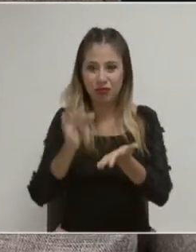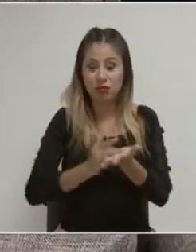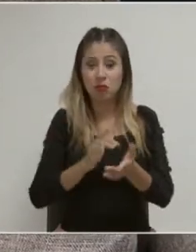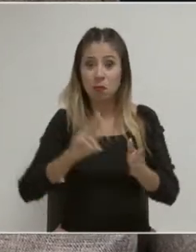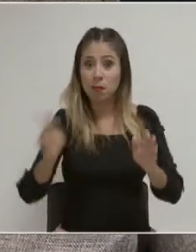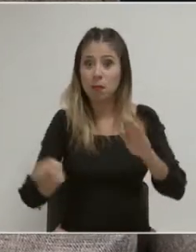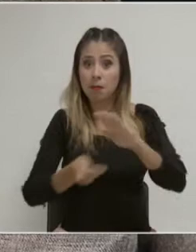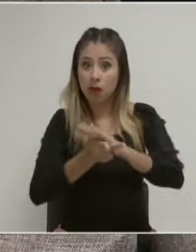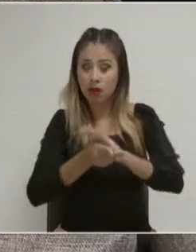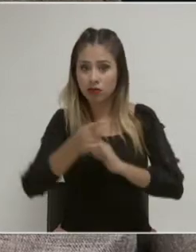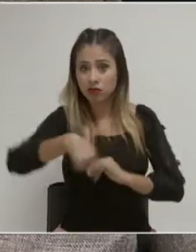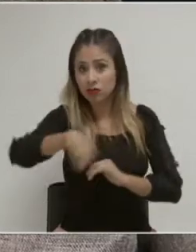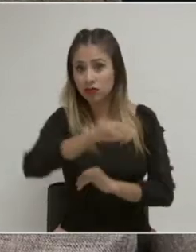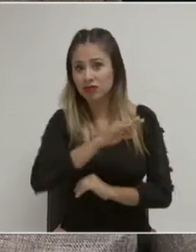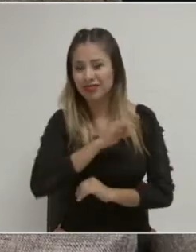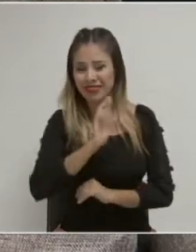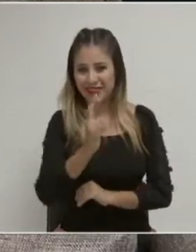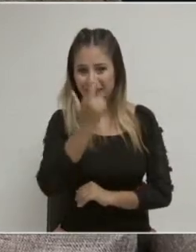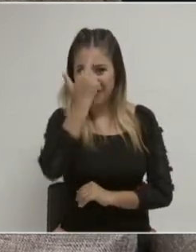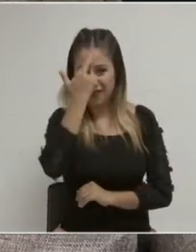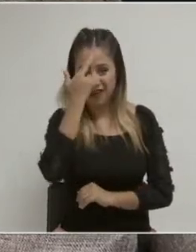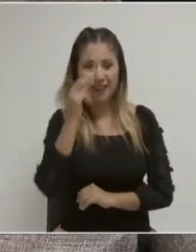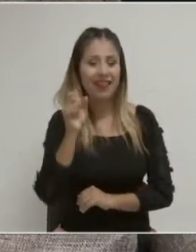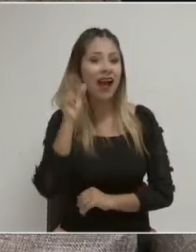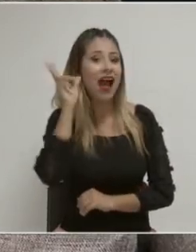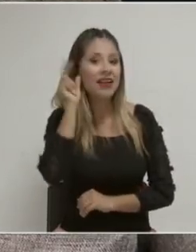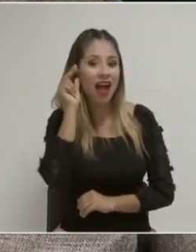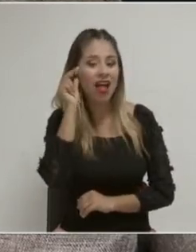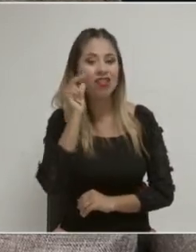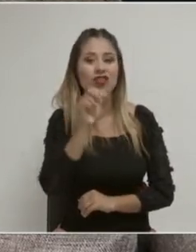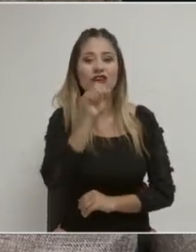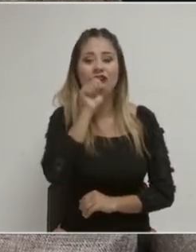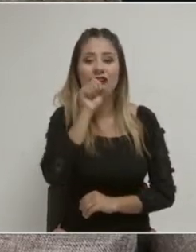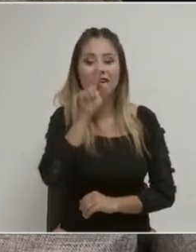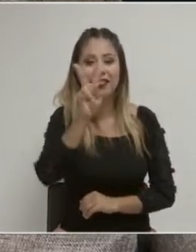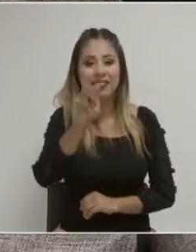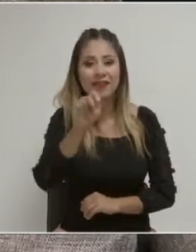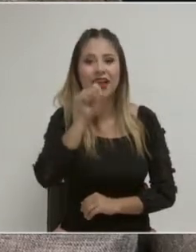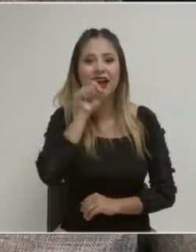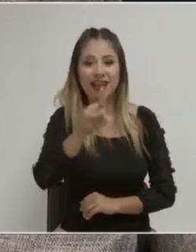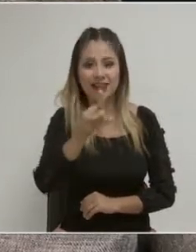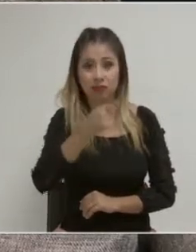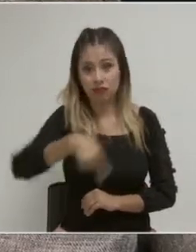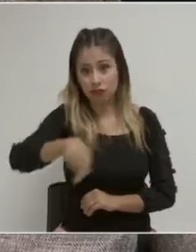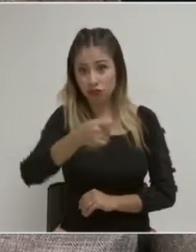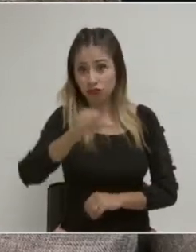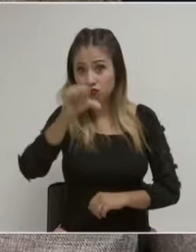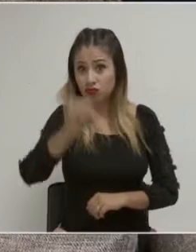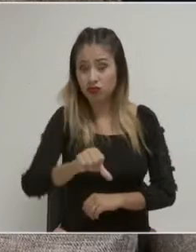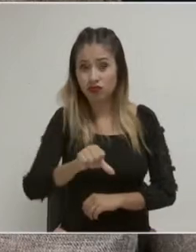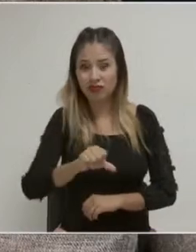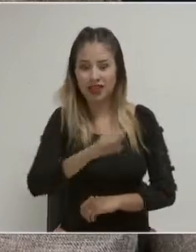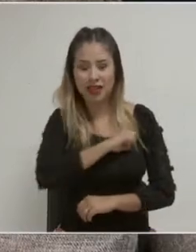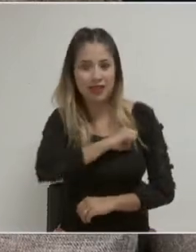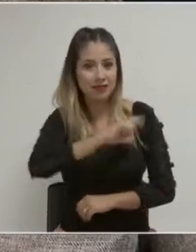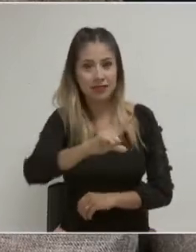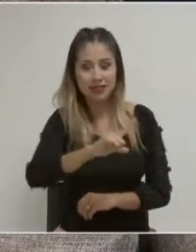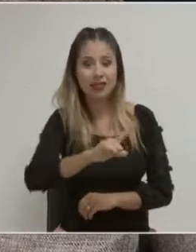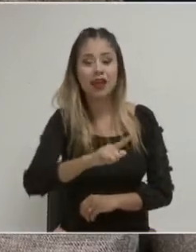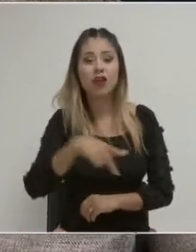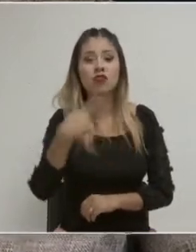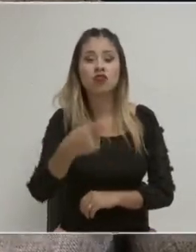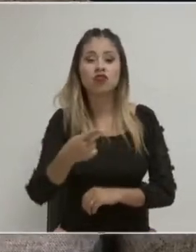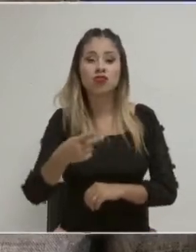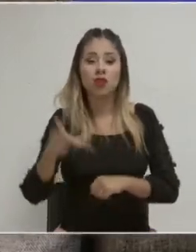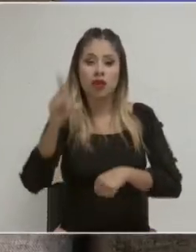pausa. Le recordamos que estamos en sintonía de Jalisco TV y Jalisco Radio para ustedes en este programa especial Un Día Sin